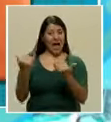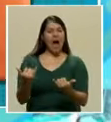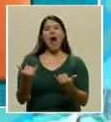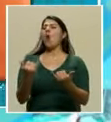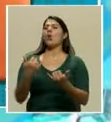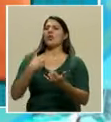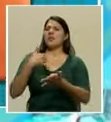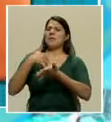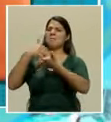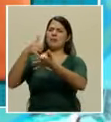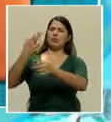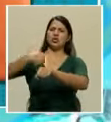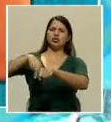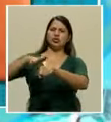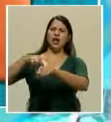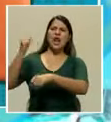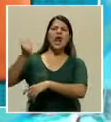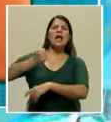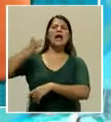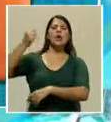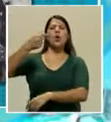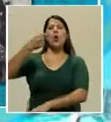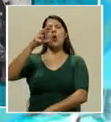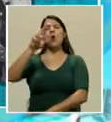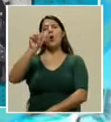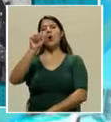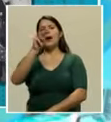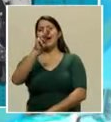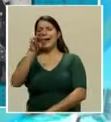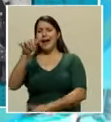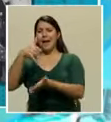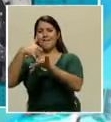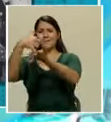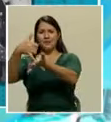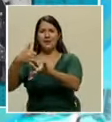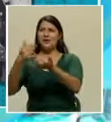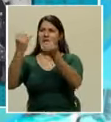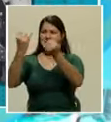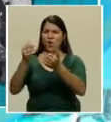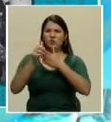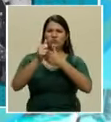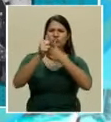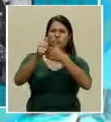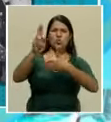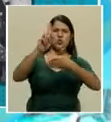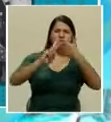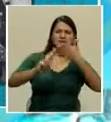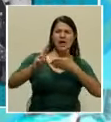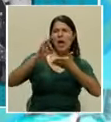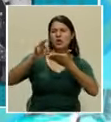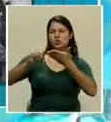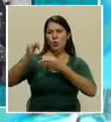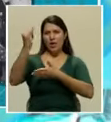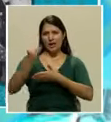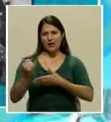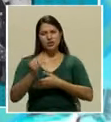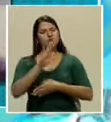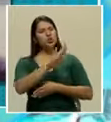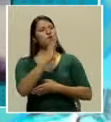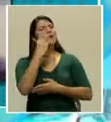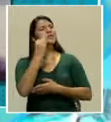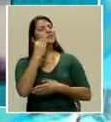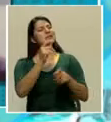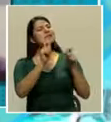y dirigen universidades y escuelas de arte. ¿Cómo fue la experiencia tuya de formar estas generaciones?